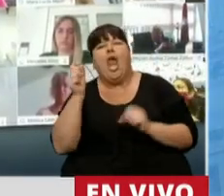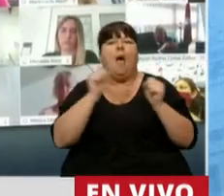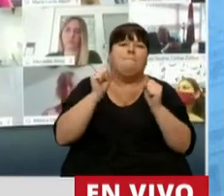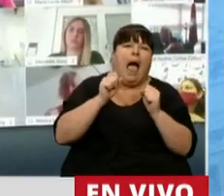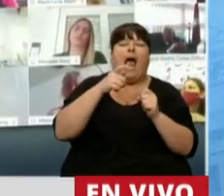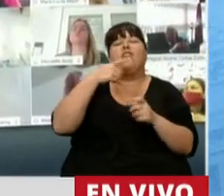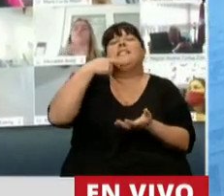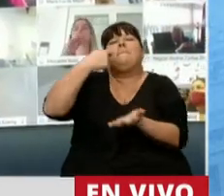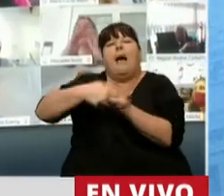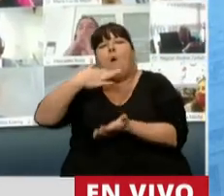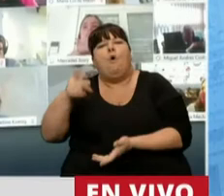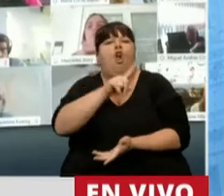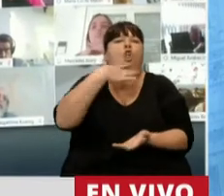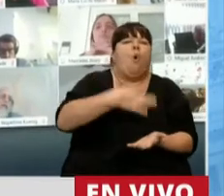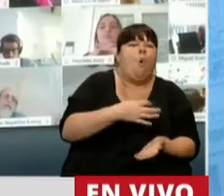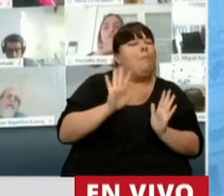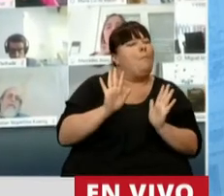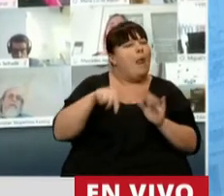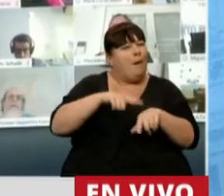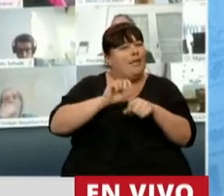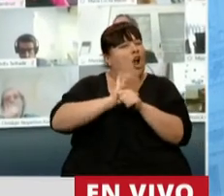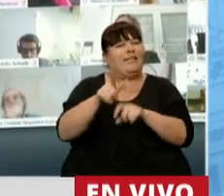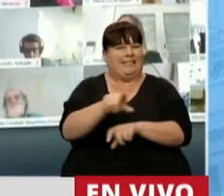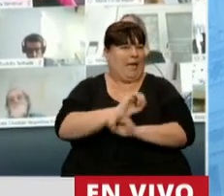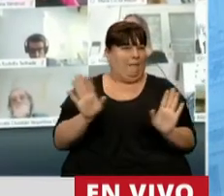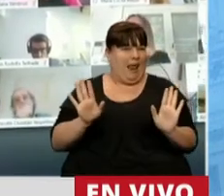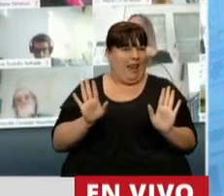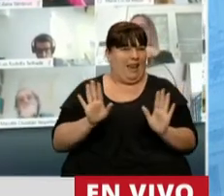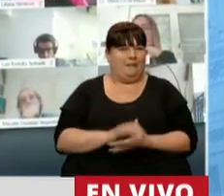contribuyentes en tiempo de pandemia, hay algo que no está bien.